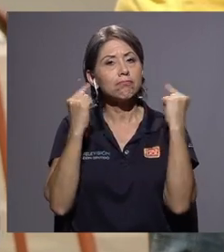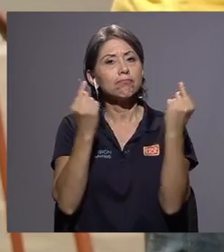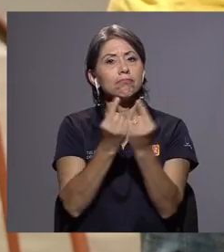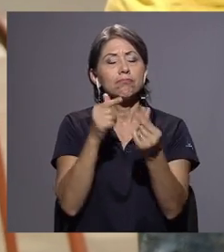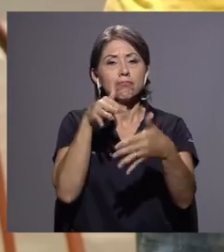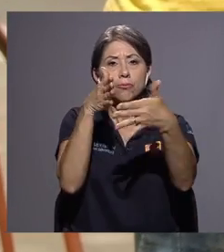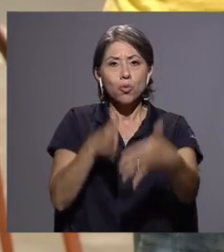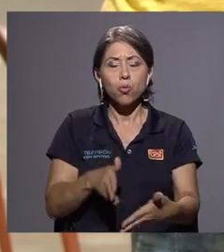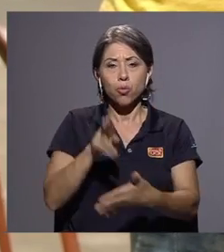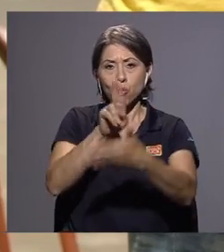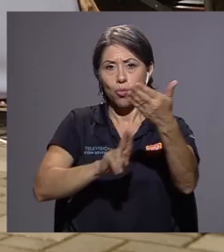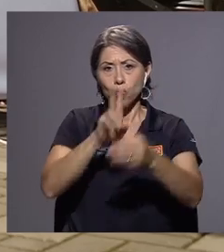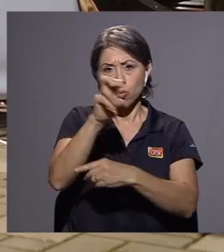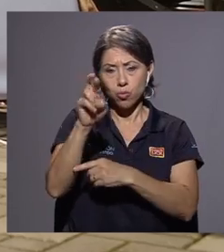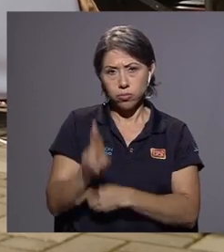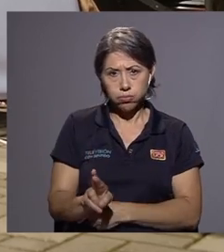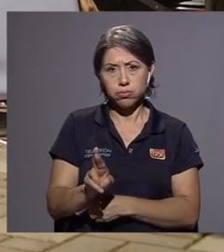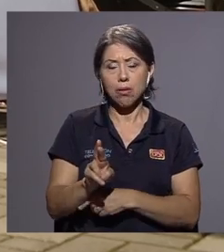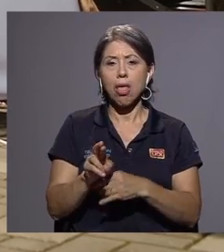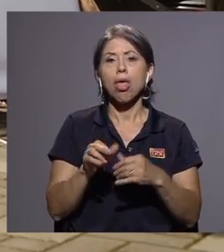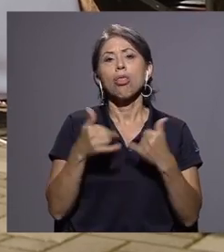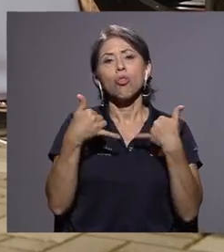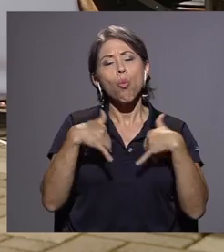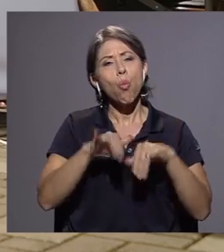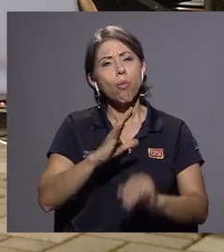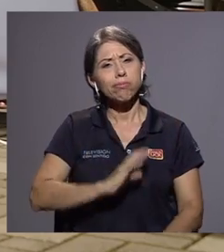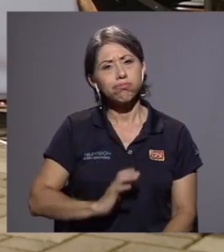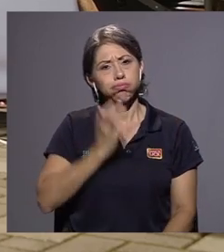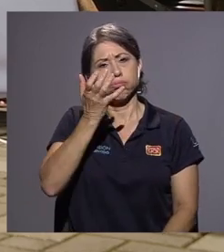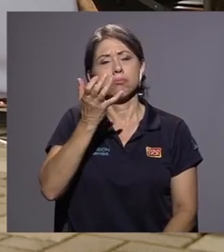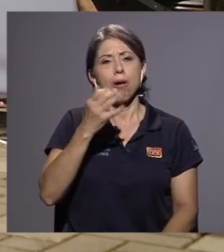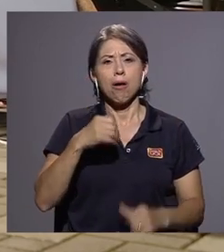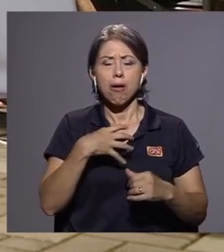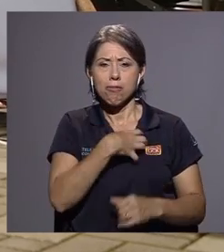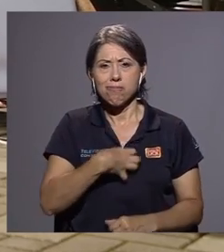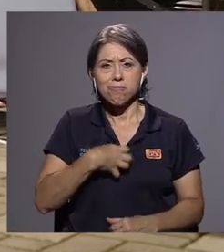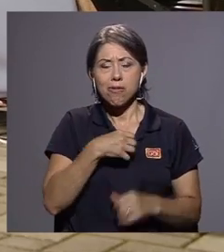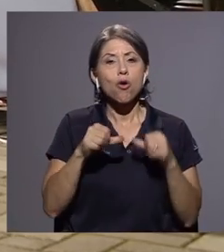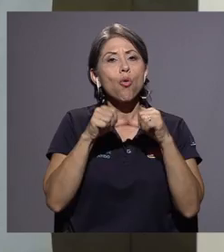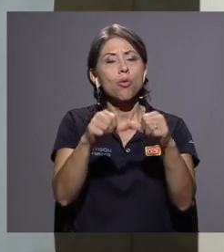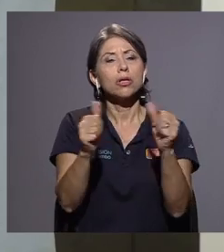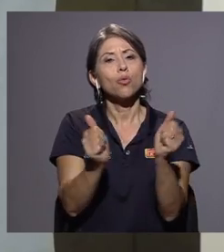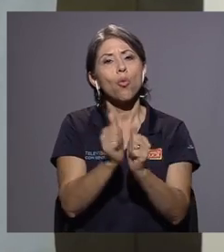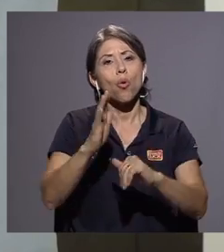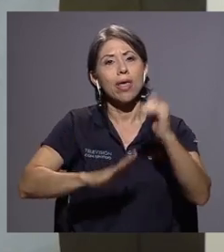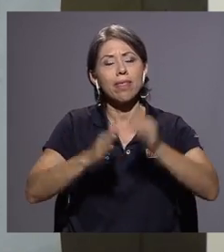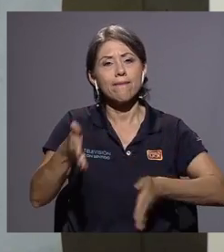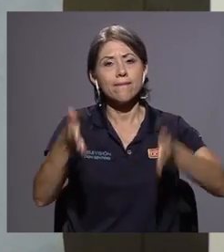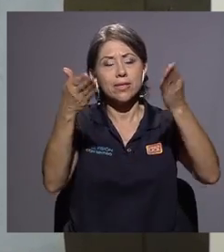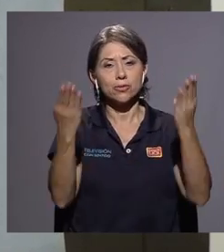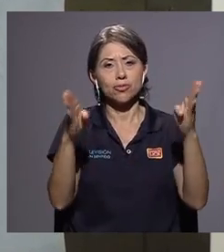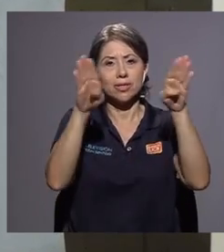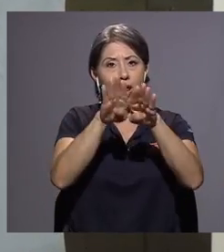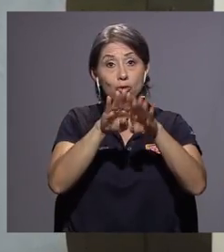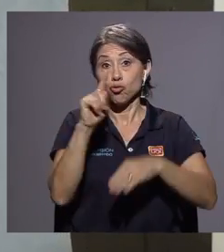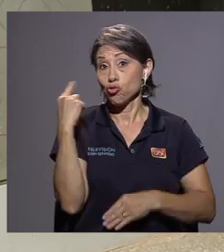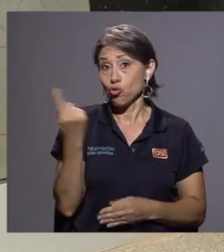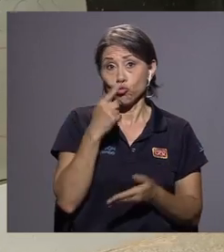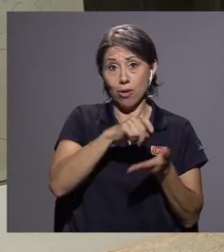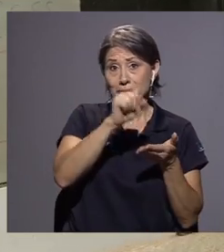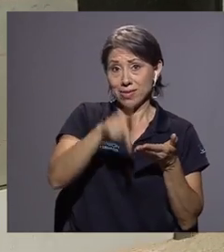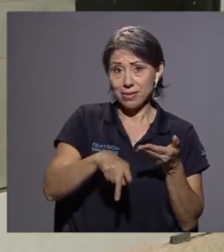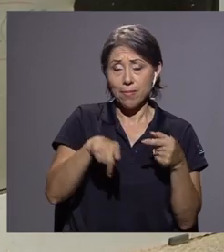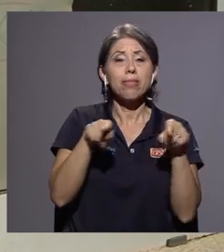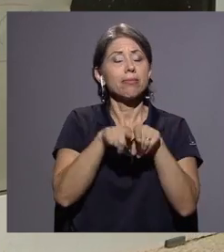un grupo de estudiantes de la Universidad de Costa Rica permanece molesto y continuó con la toma de edificios, no solo en la sede central de la